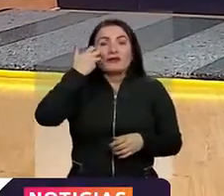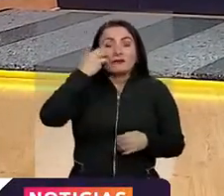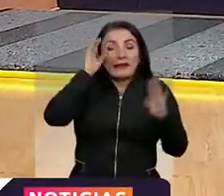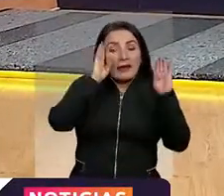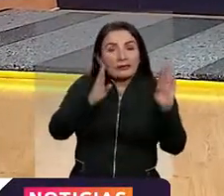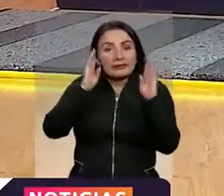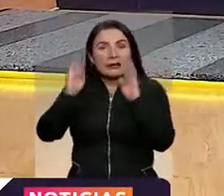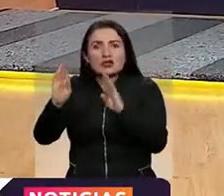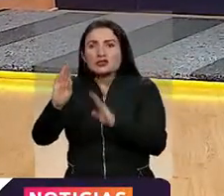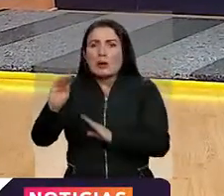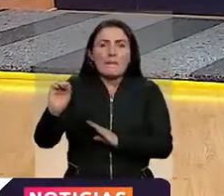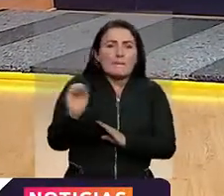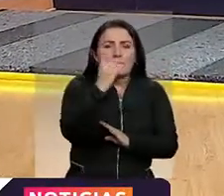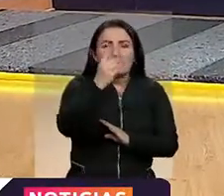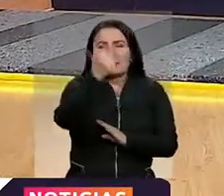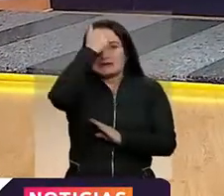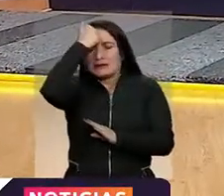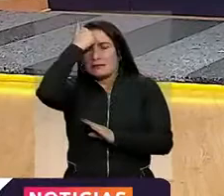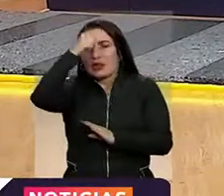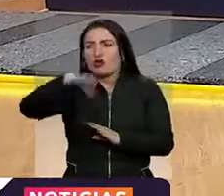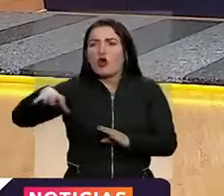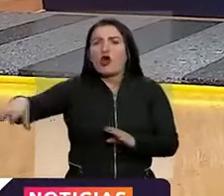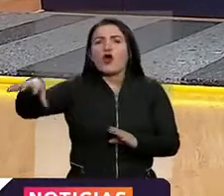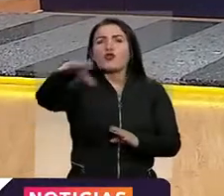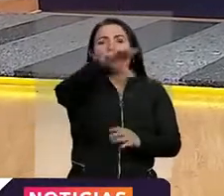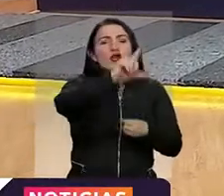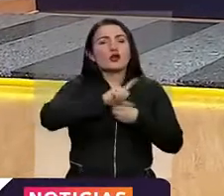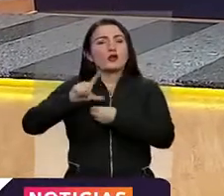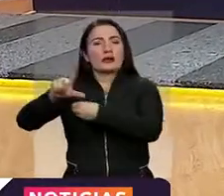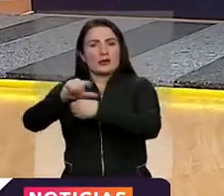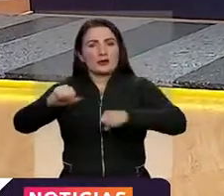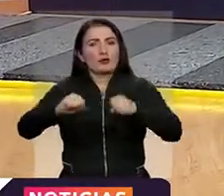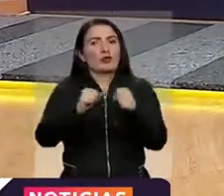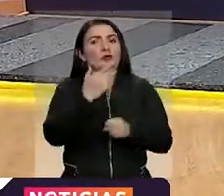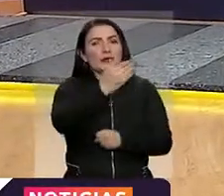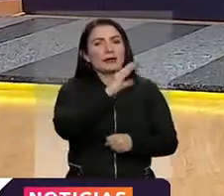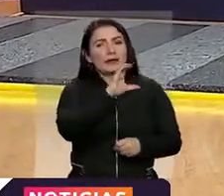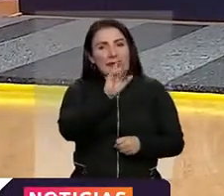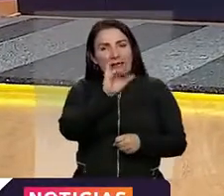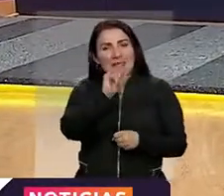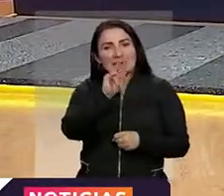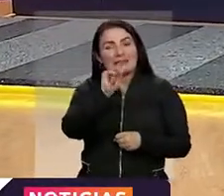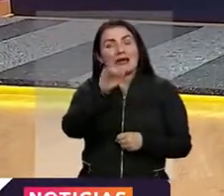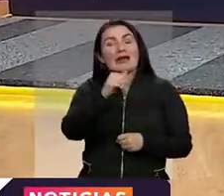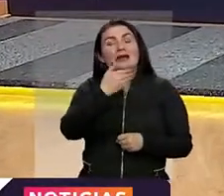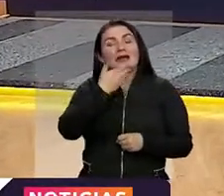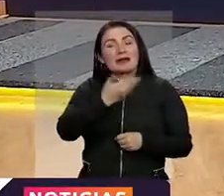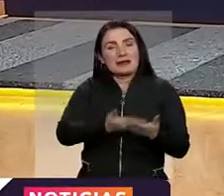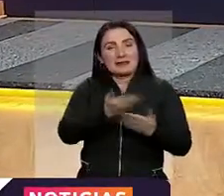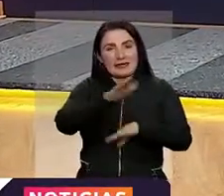atención primaria en todos los puntos, en todas las localidades de nuestra Bogotá. Cristian León, muy buenas tardes, adelante.